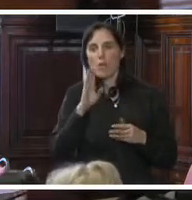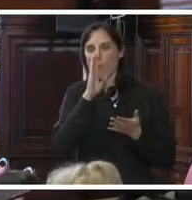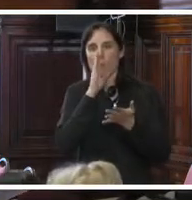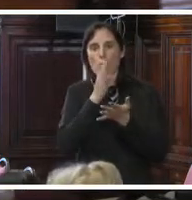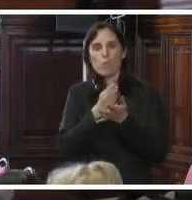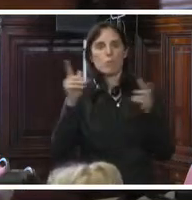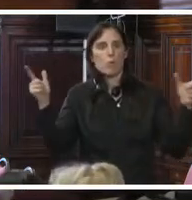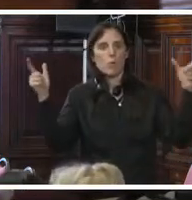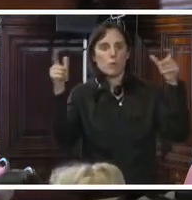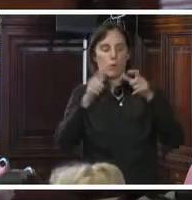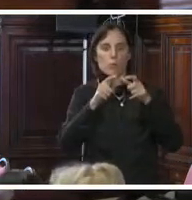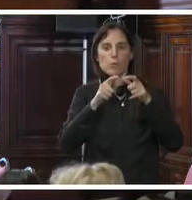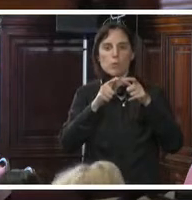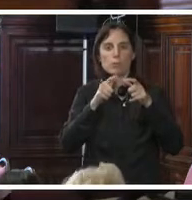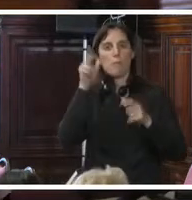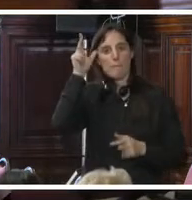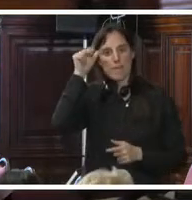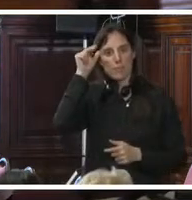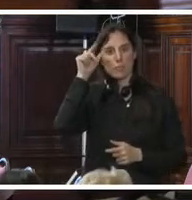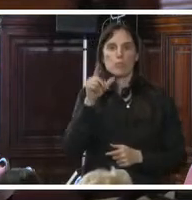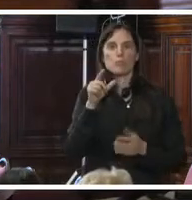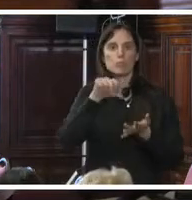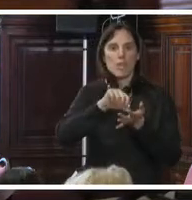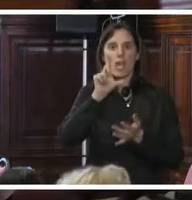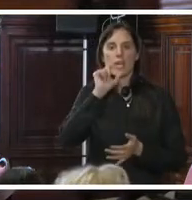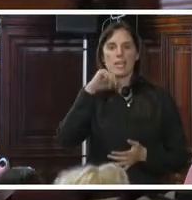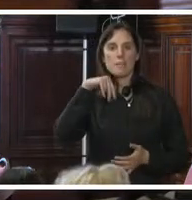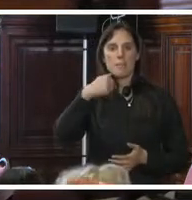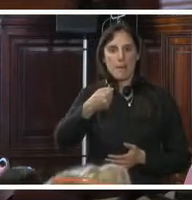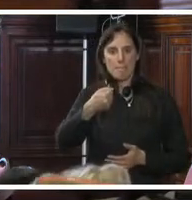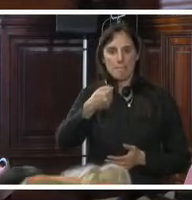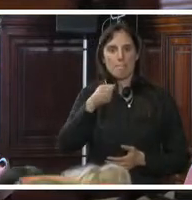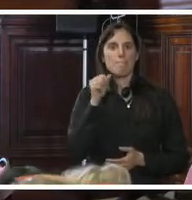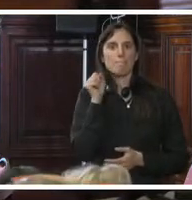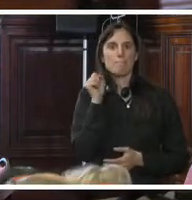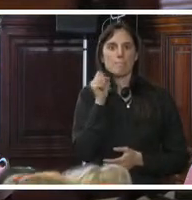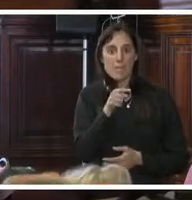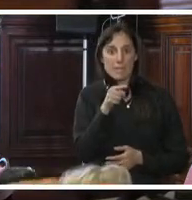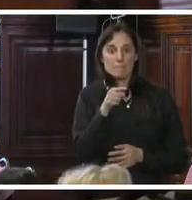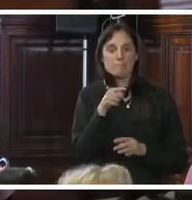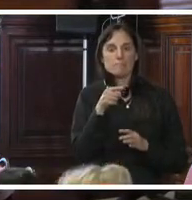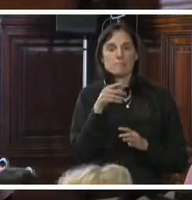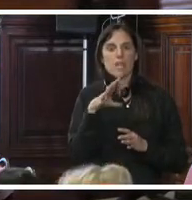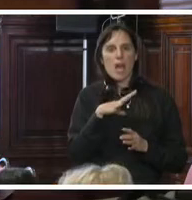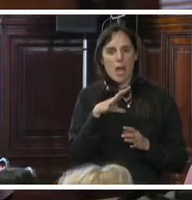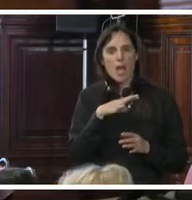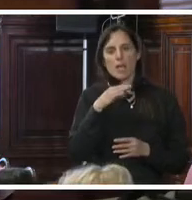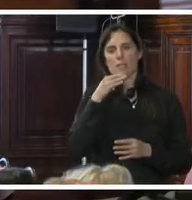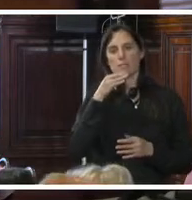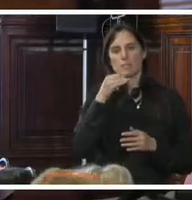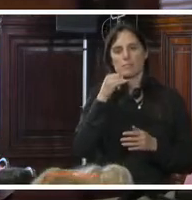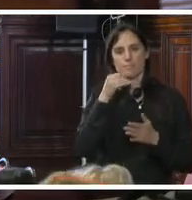congreso en Lima, Perú. Dado también que la lucha contra la trata de personas tiene base en los instrumentos